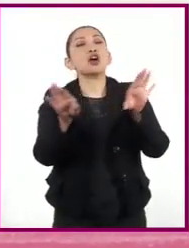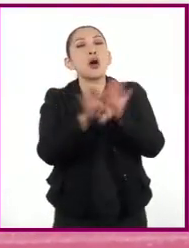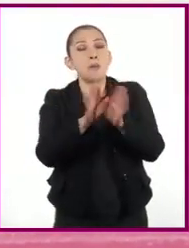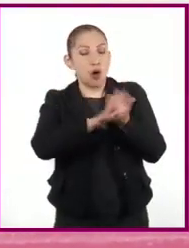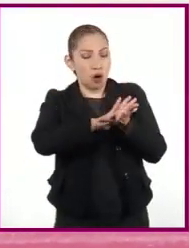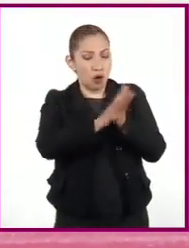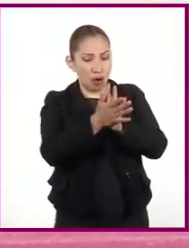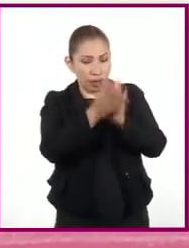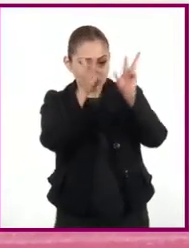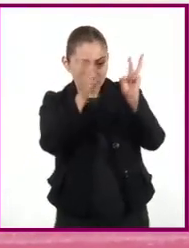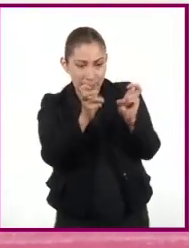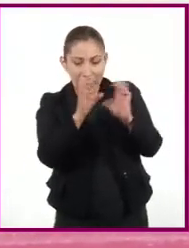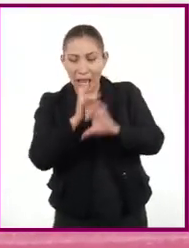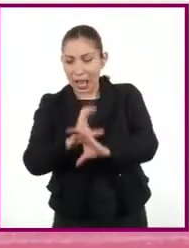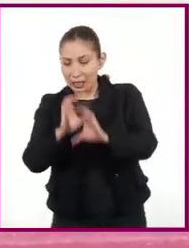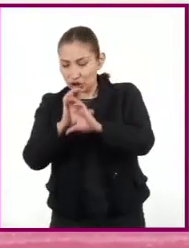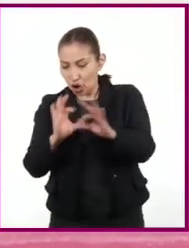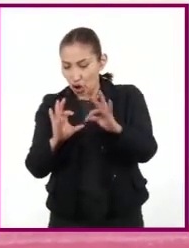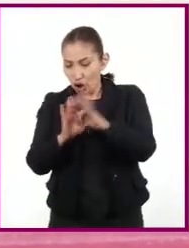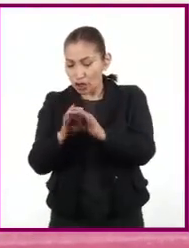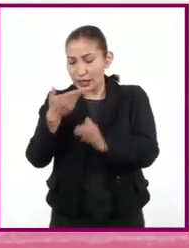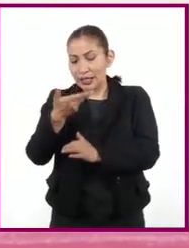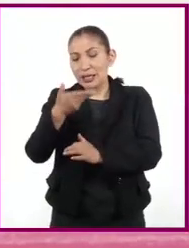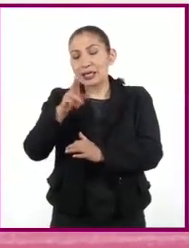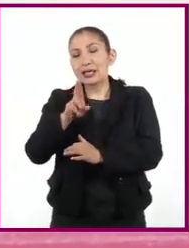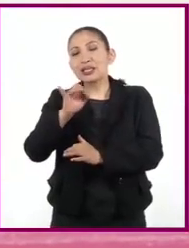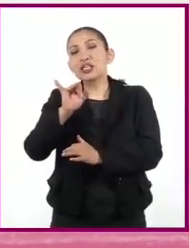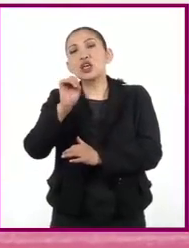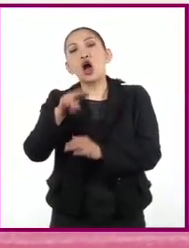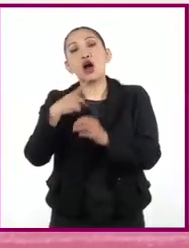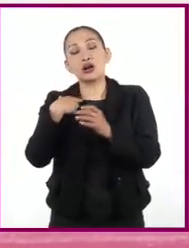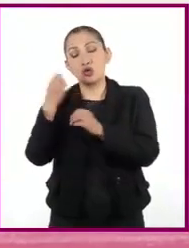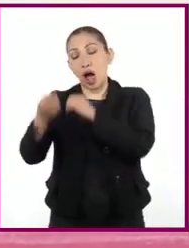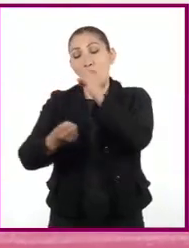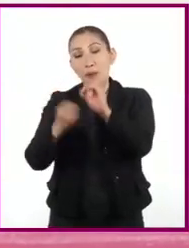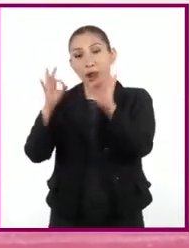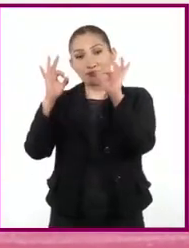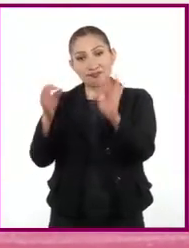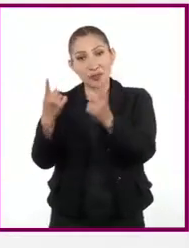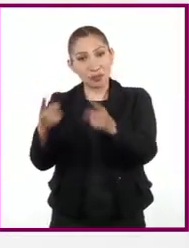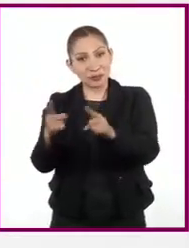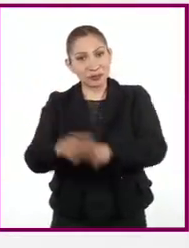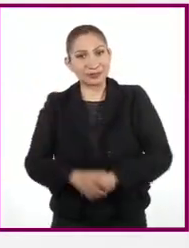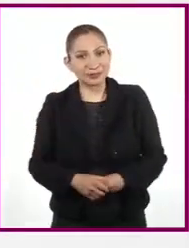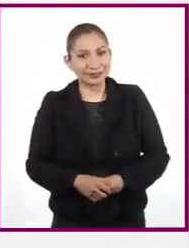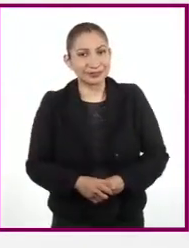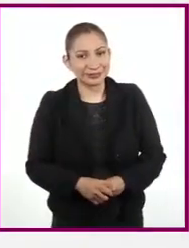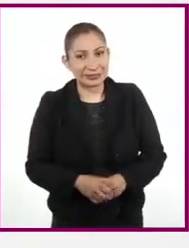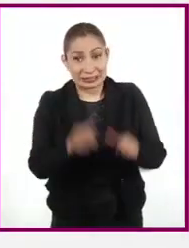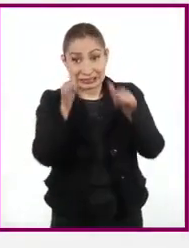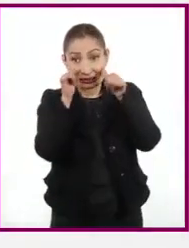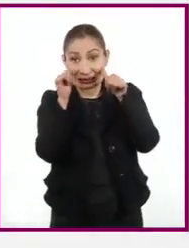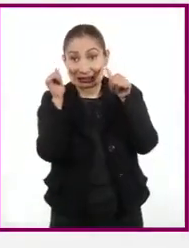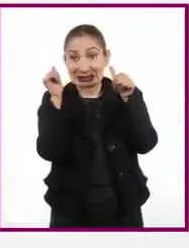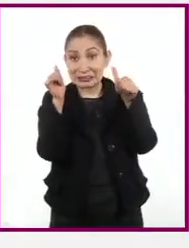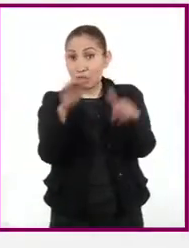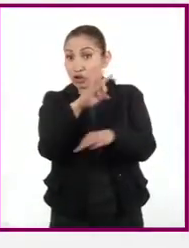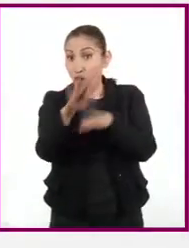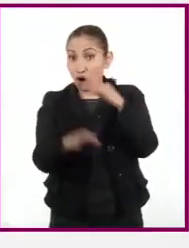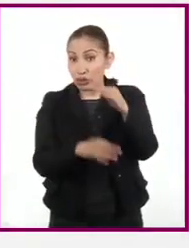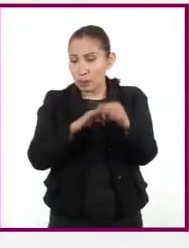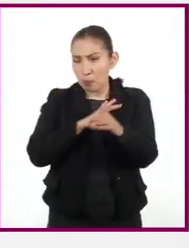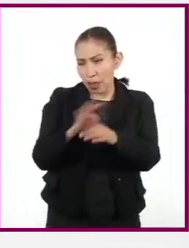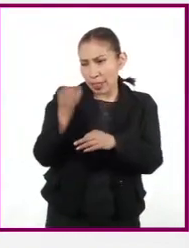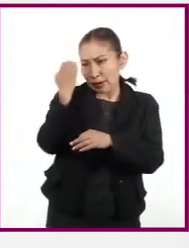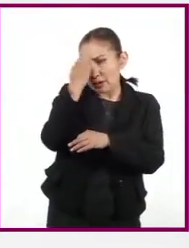transformar su tema, su canción y su guión en una obra escénica musical. Pongan atención a todas